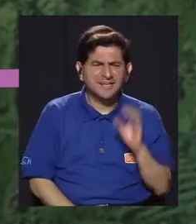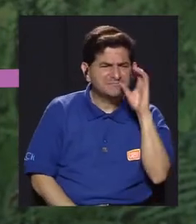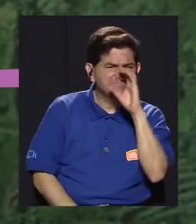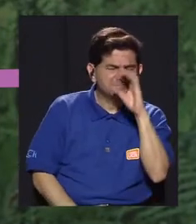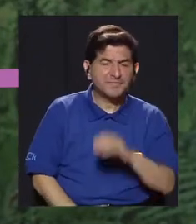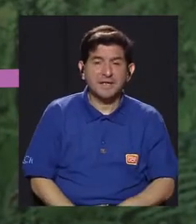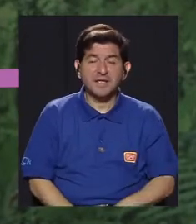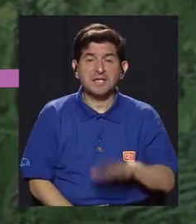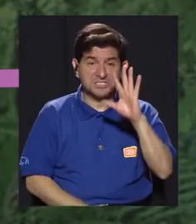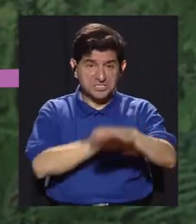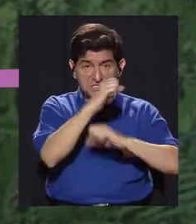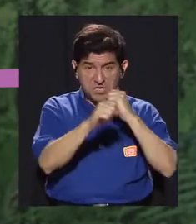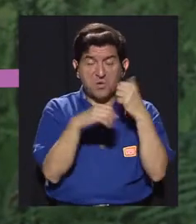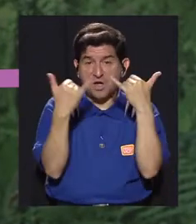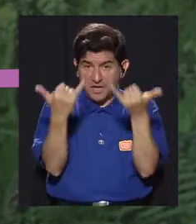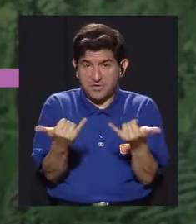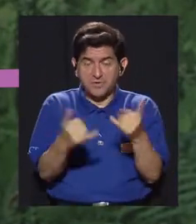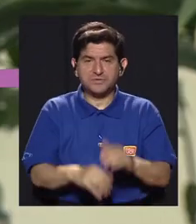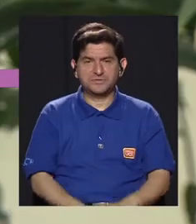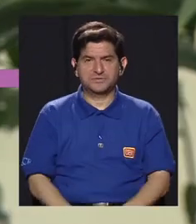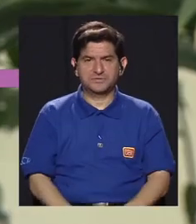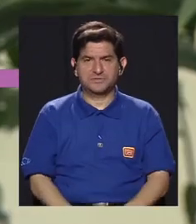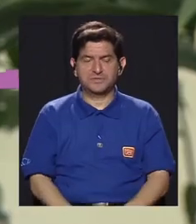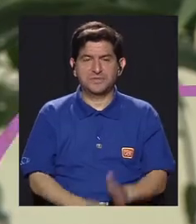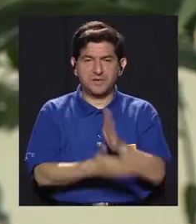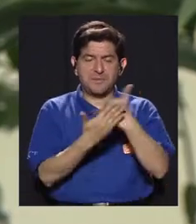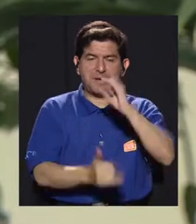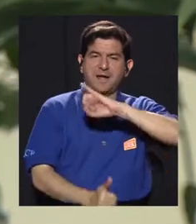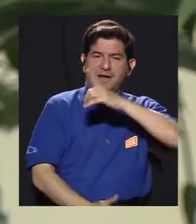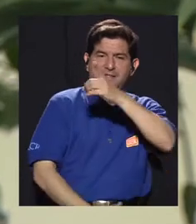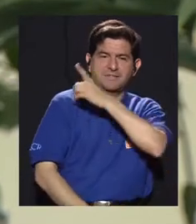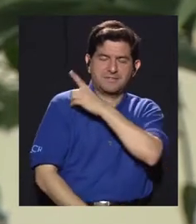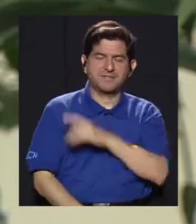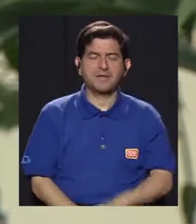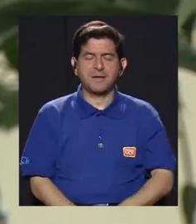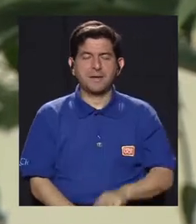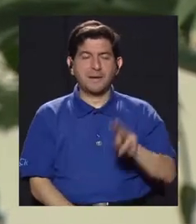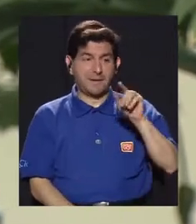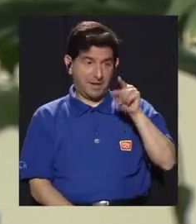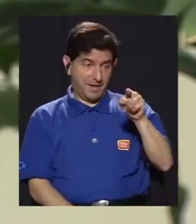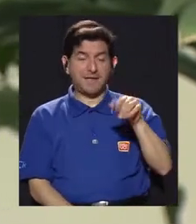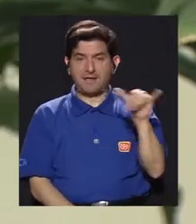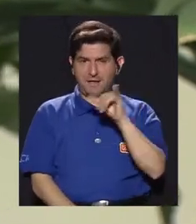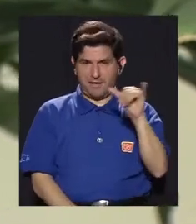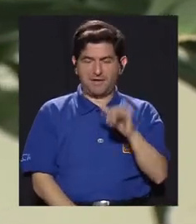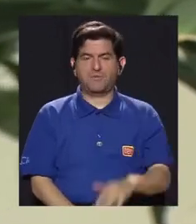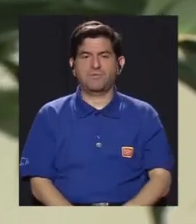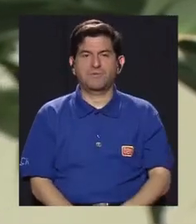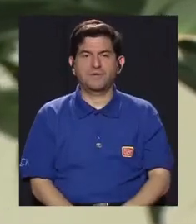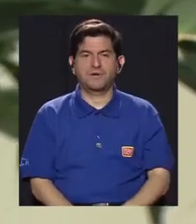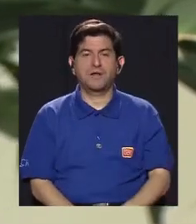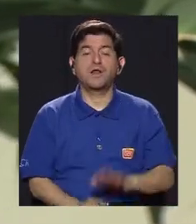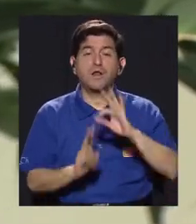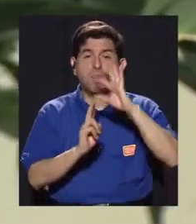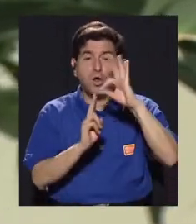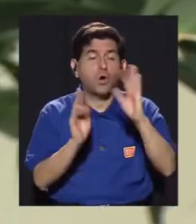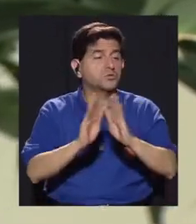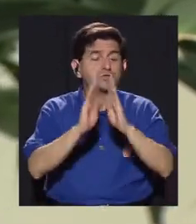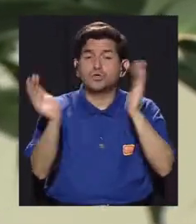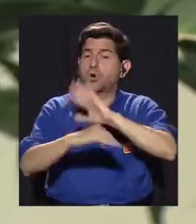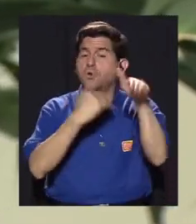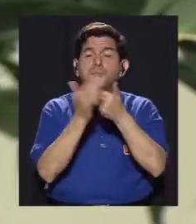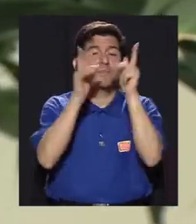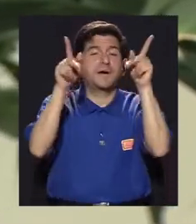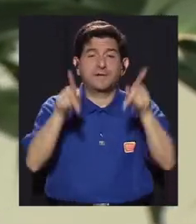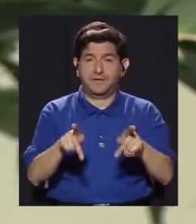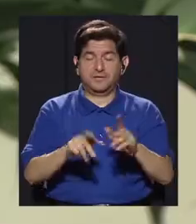años, ¿verdad? un poco más de cinco años. El ser parte de la Junta Directiva, Marielos también es parte de la Junta Directiva, es una opción que está abierta para